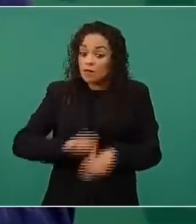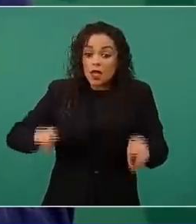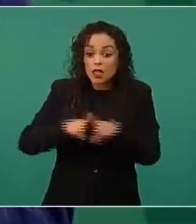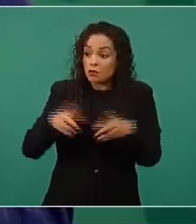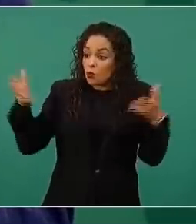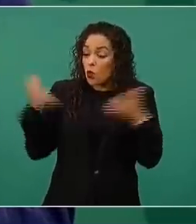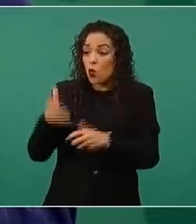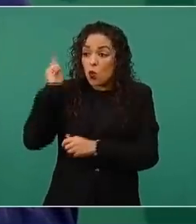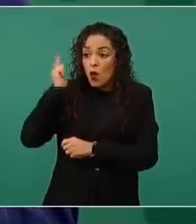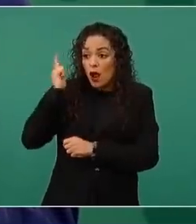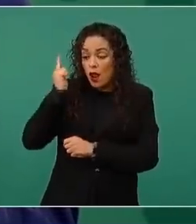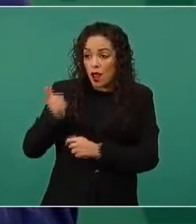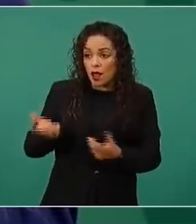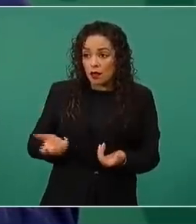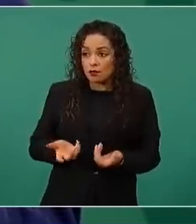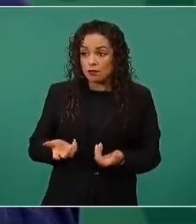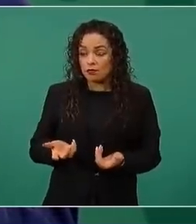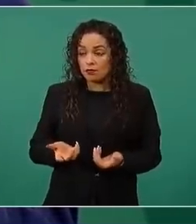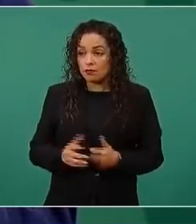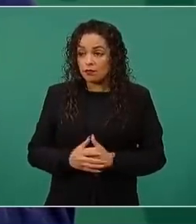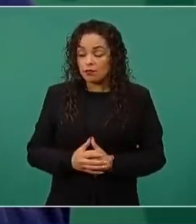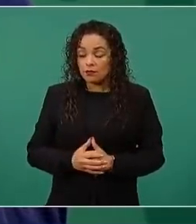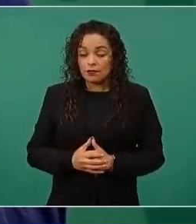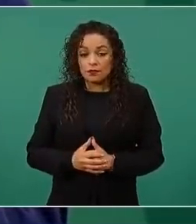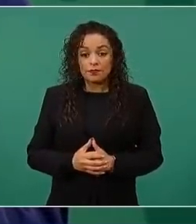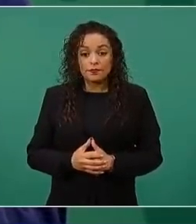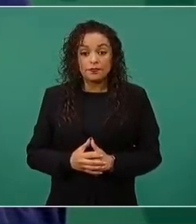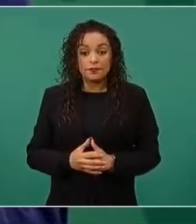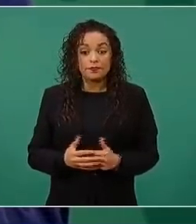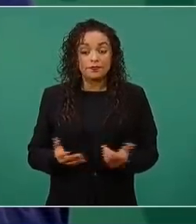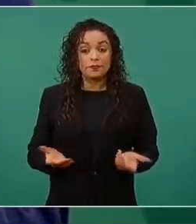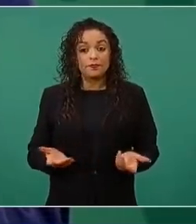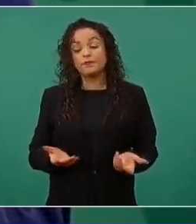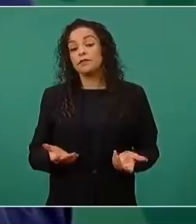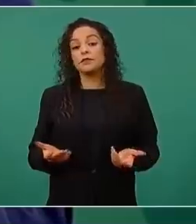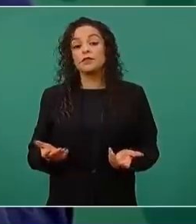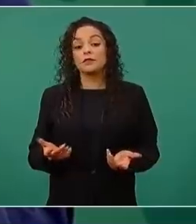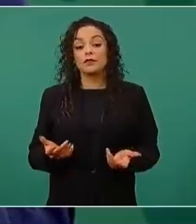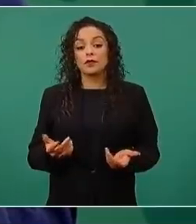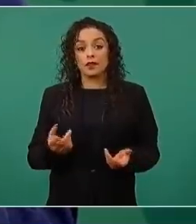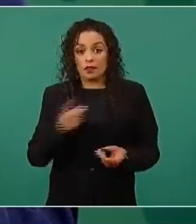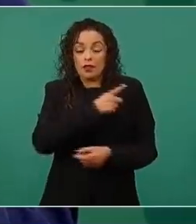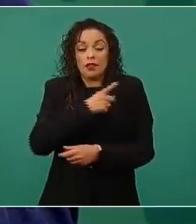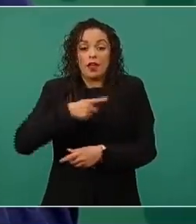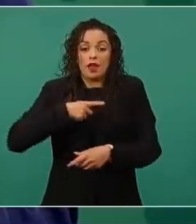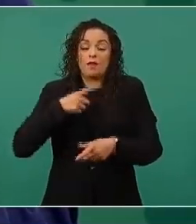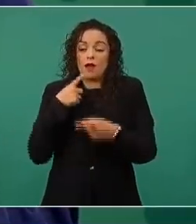que se dialogue.